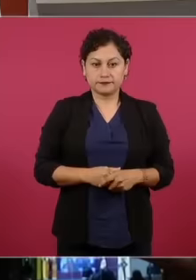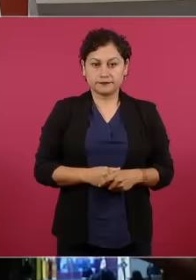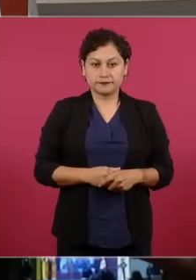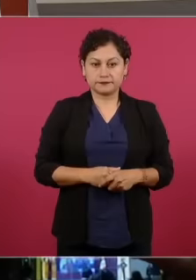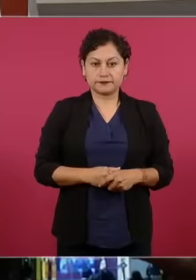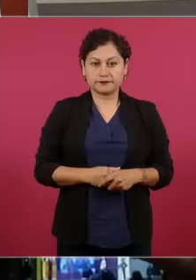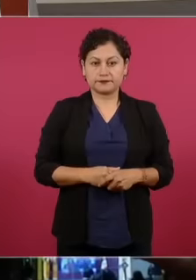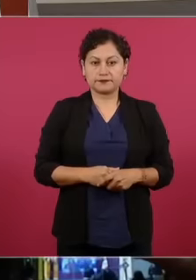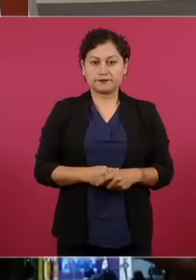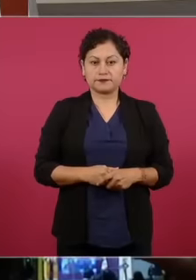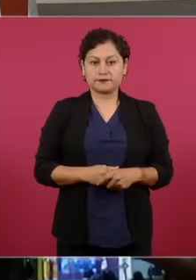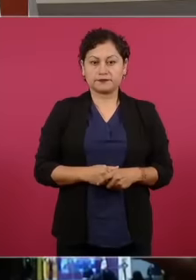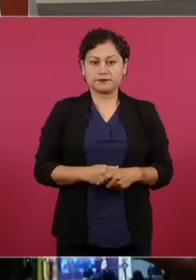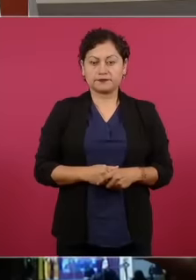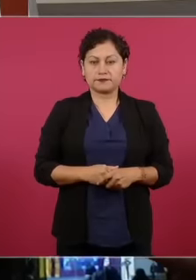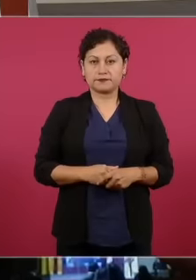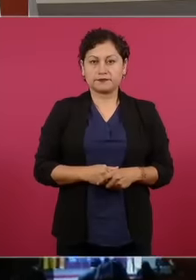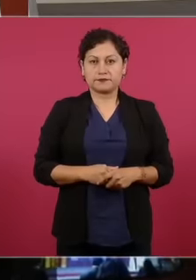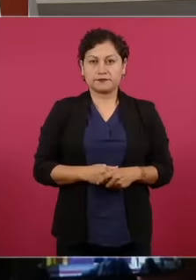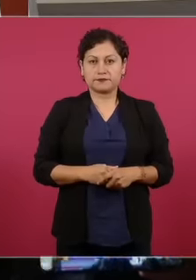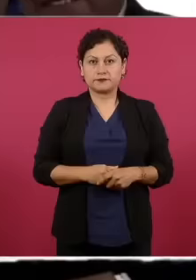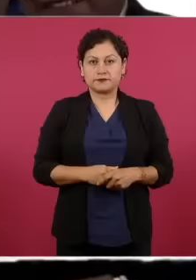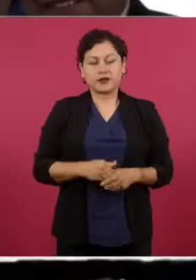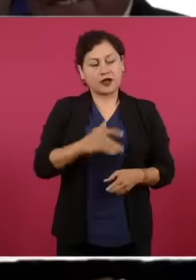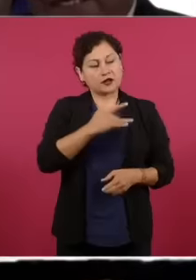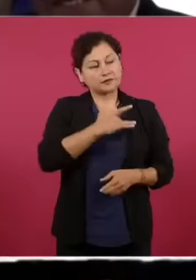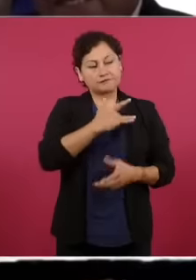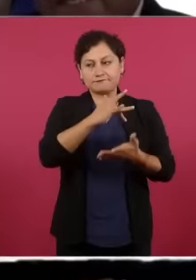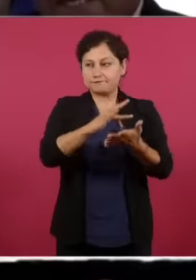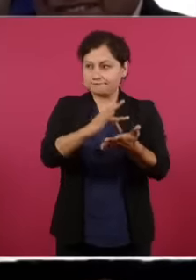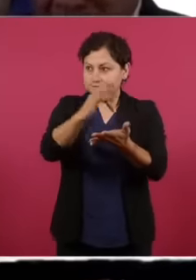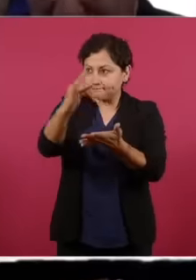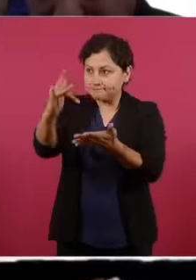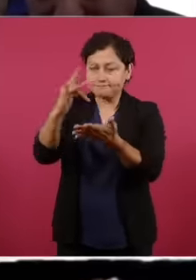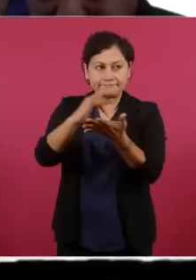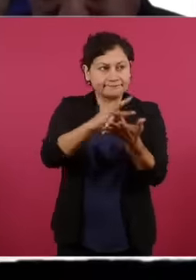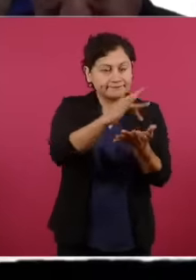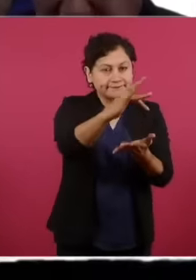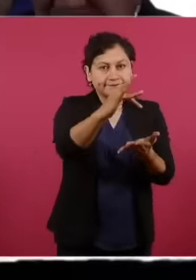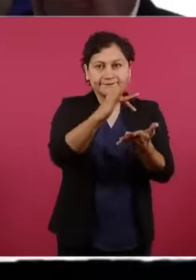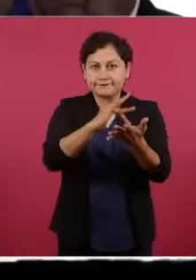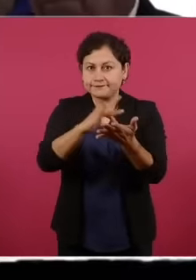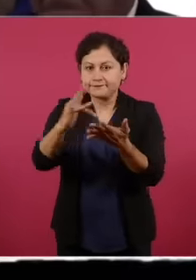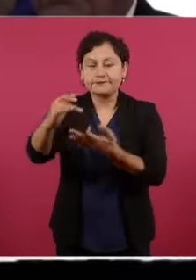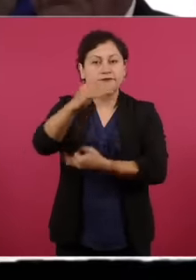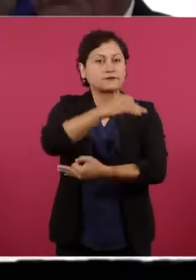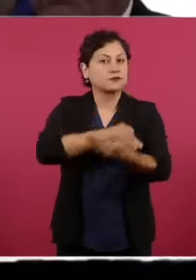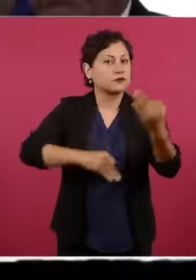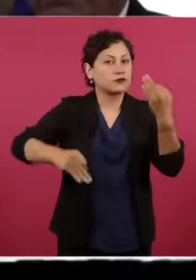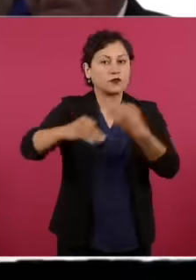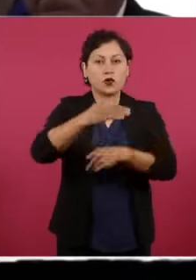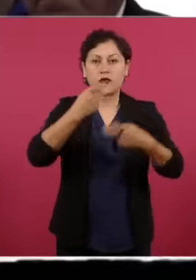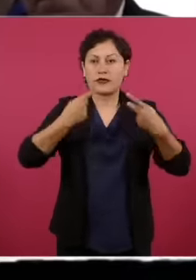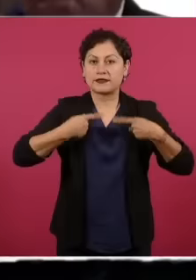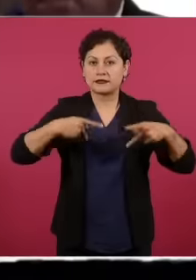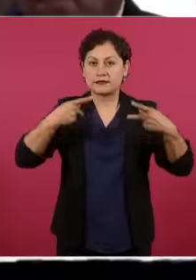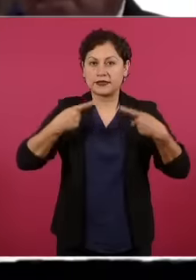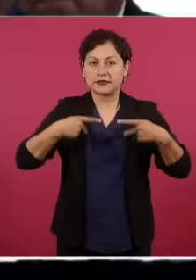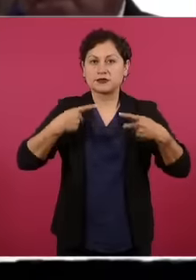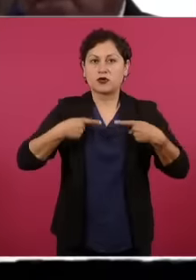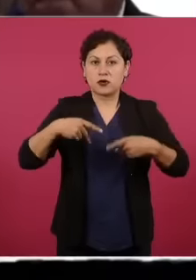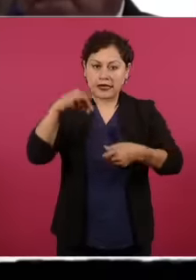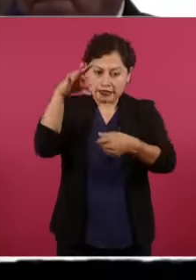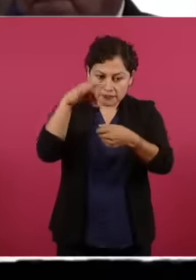gracias de todo corazón a todas y todos los ciudadanos que salieron a